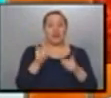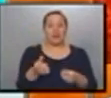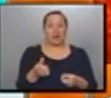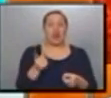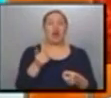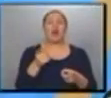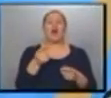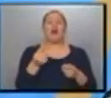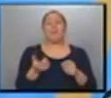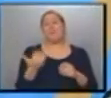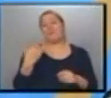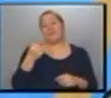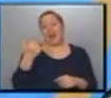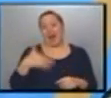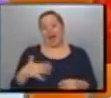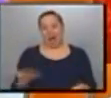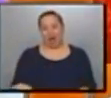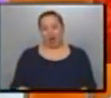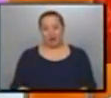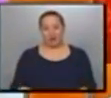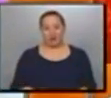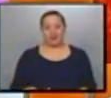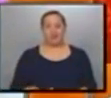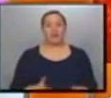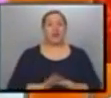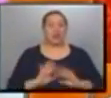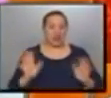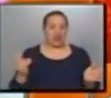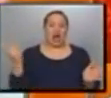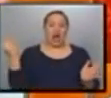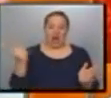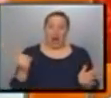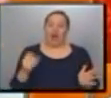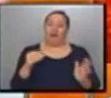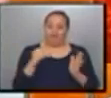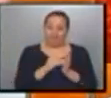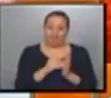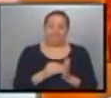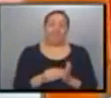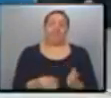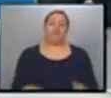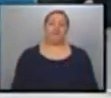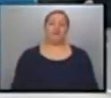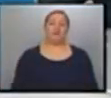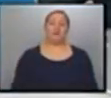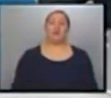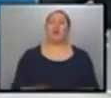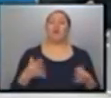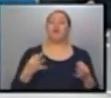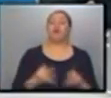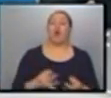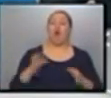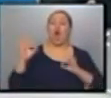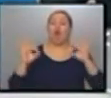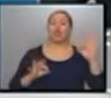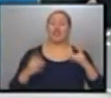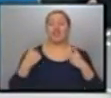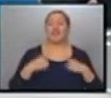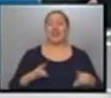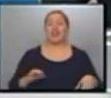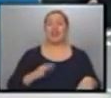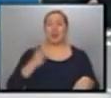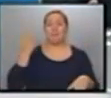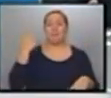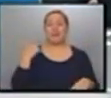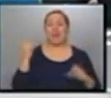mucho más, ¿no? Y eso está establecido. Ahora... En realidad el otoño fue más crudo que el año pasado, ¿no? El invierno